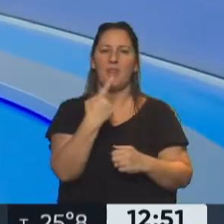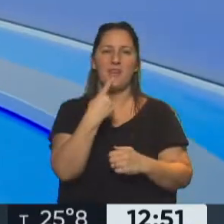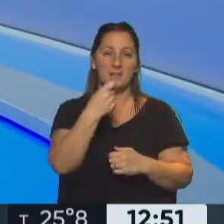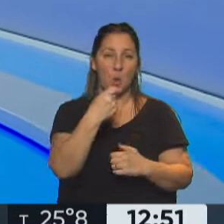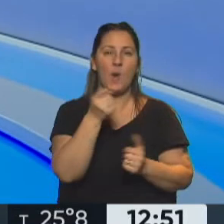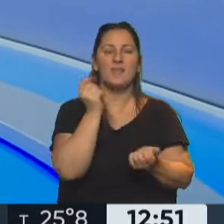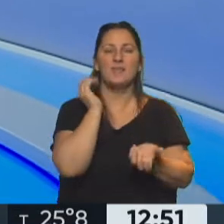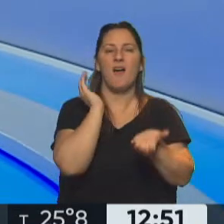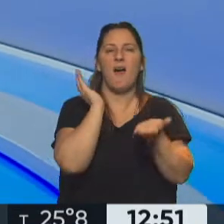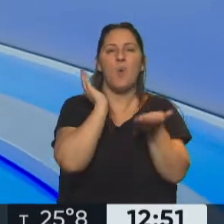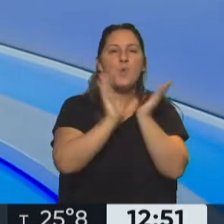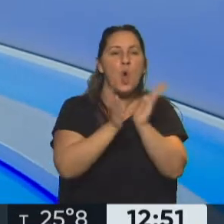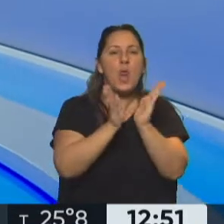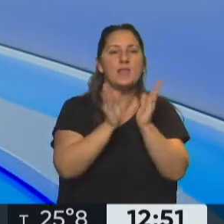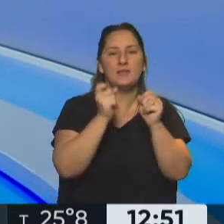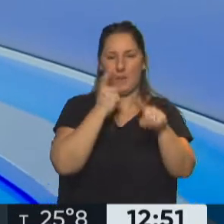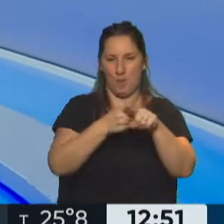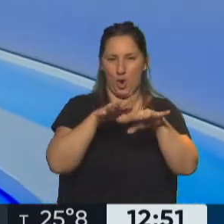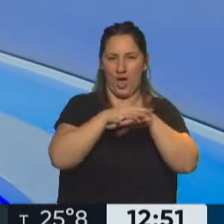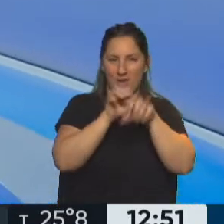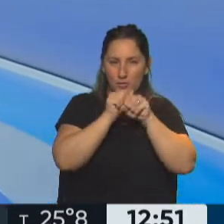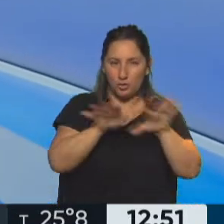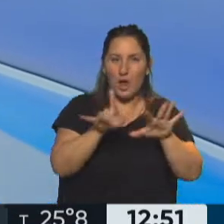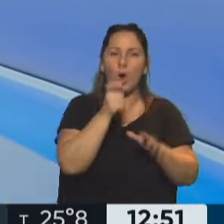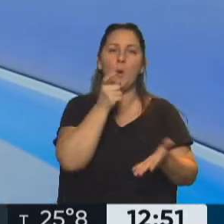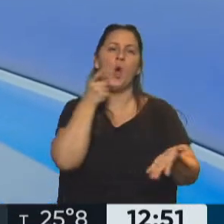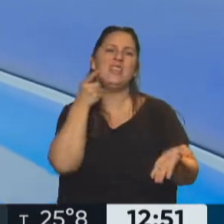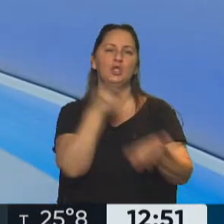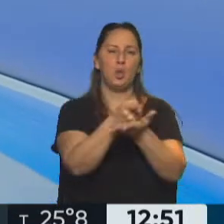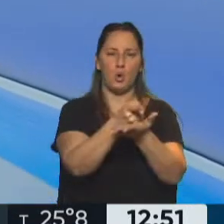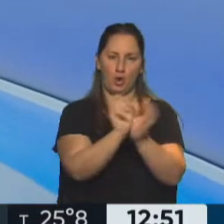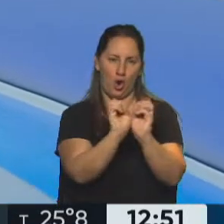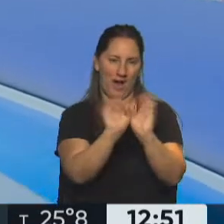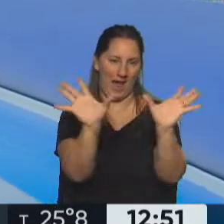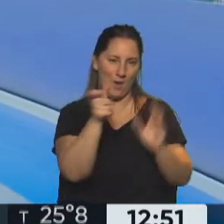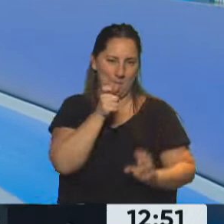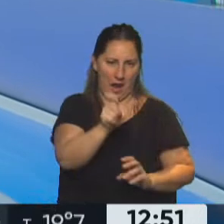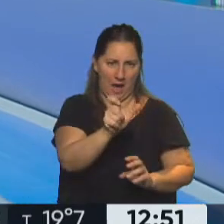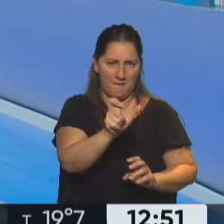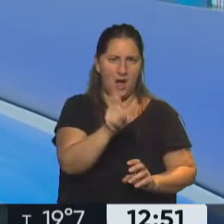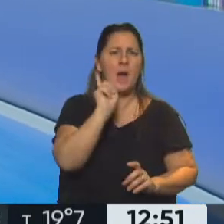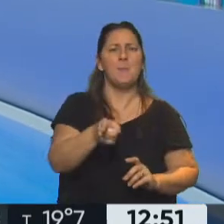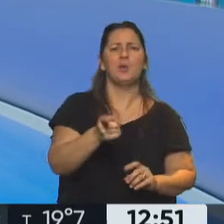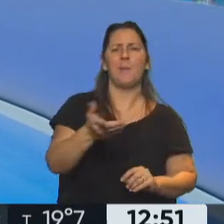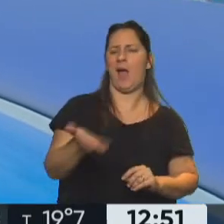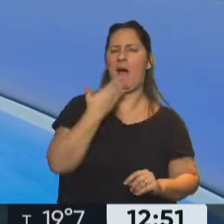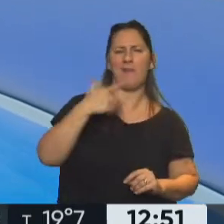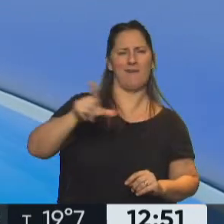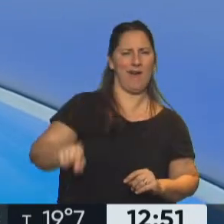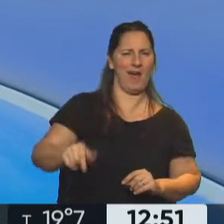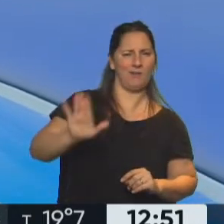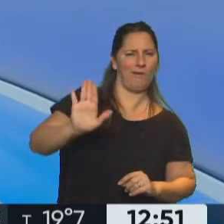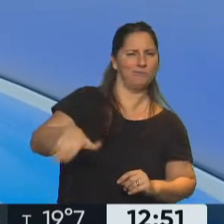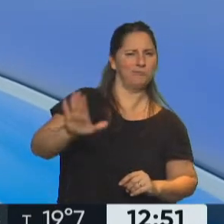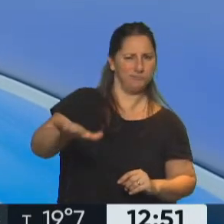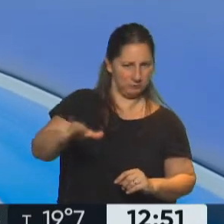a través de las redes cuando hay un insulto explícito. Pero también pasa cuando hay una descalificación, también pasa cuando